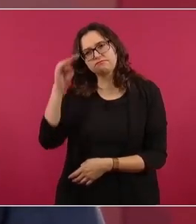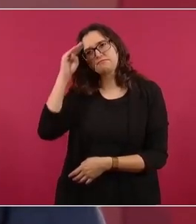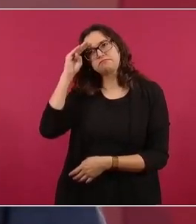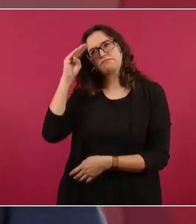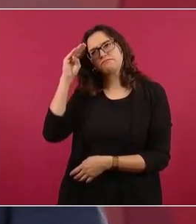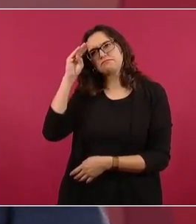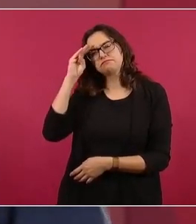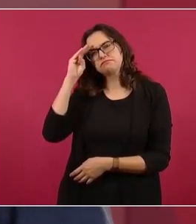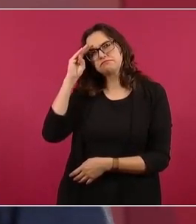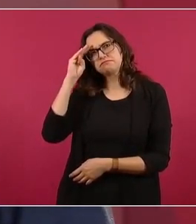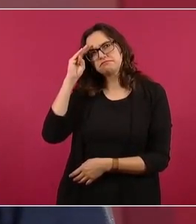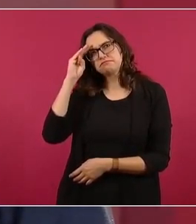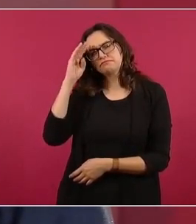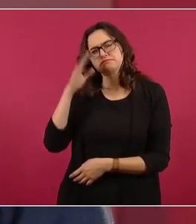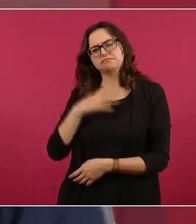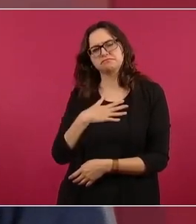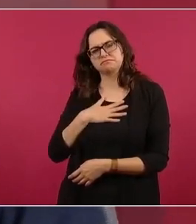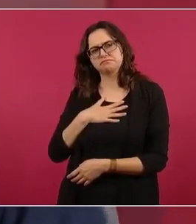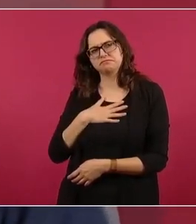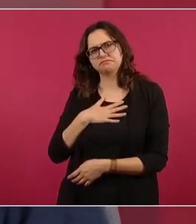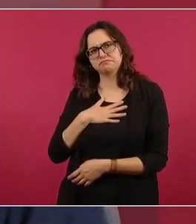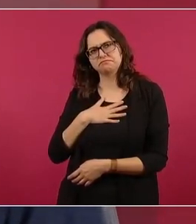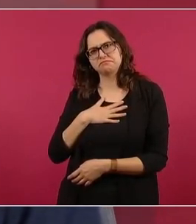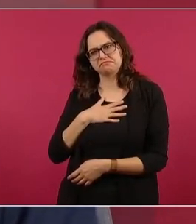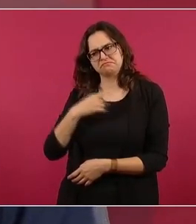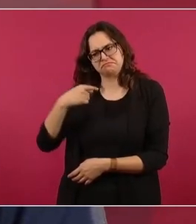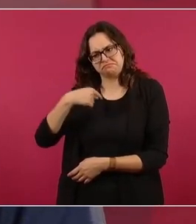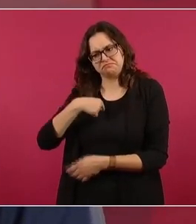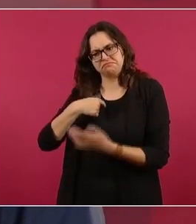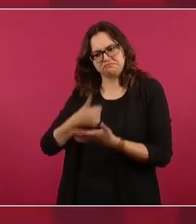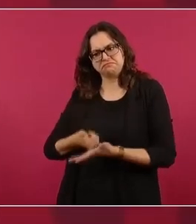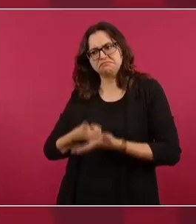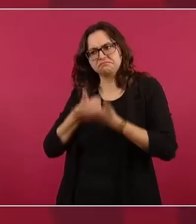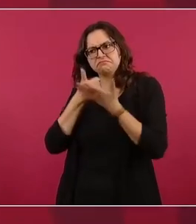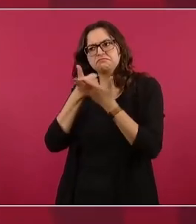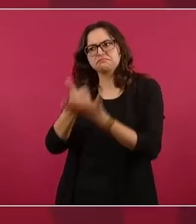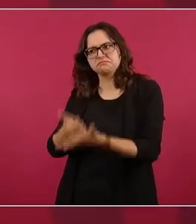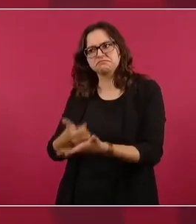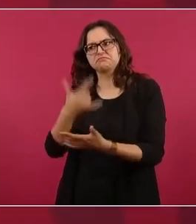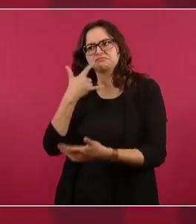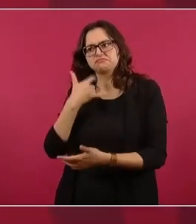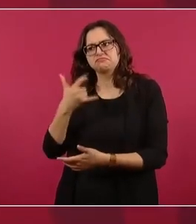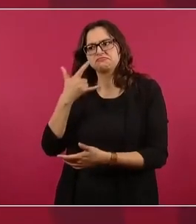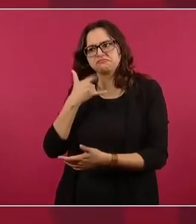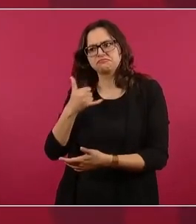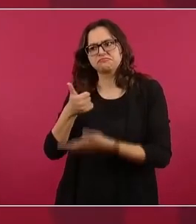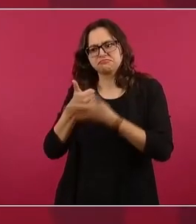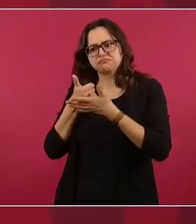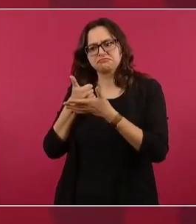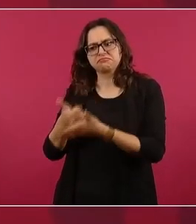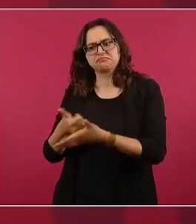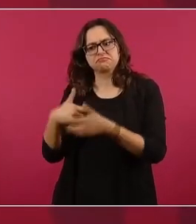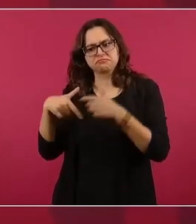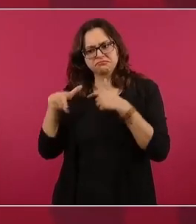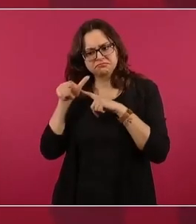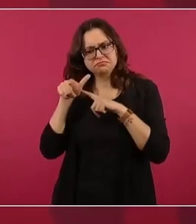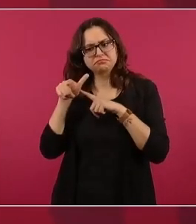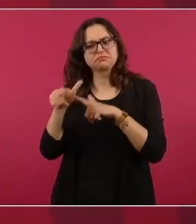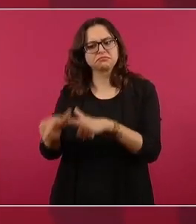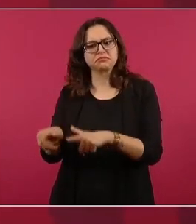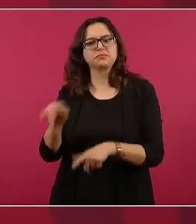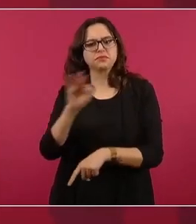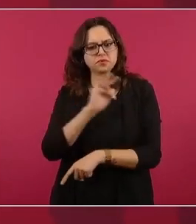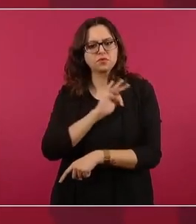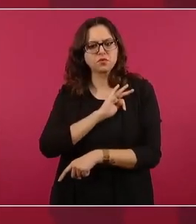a que se